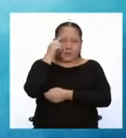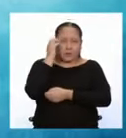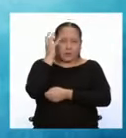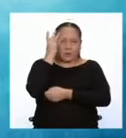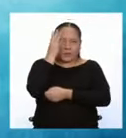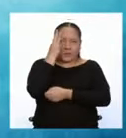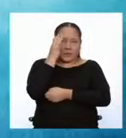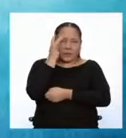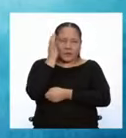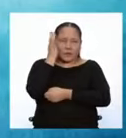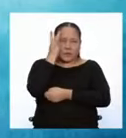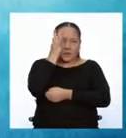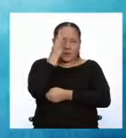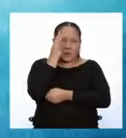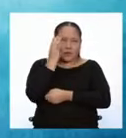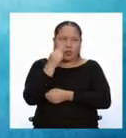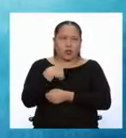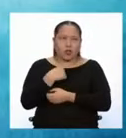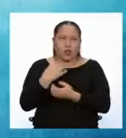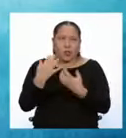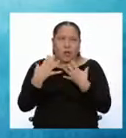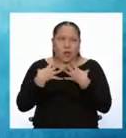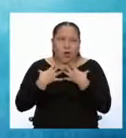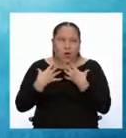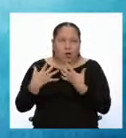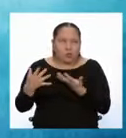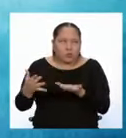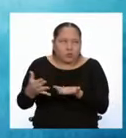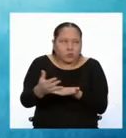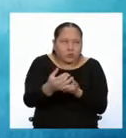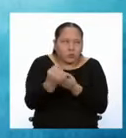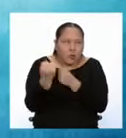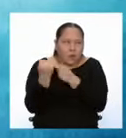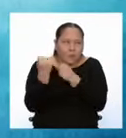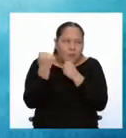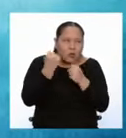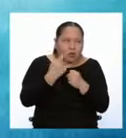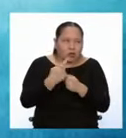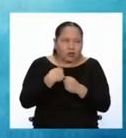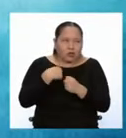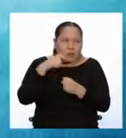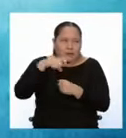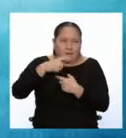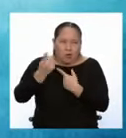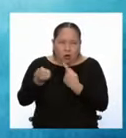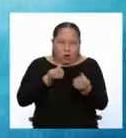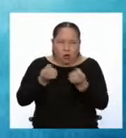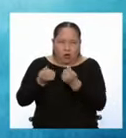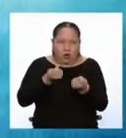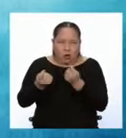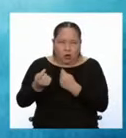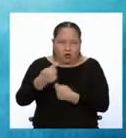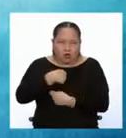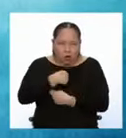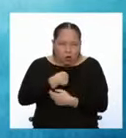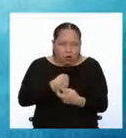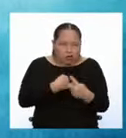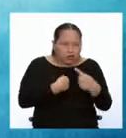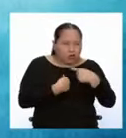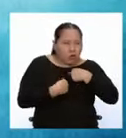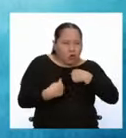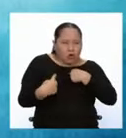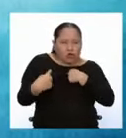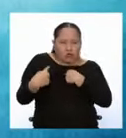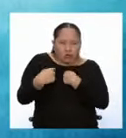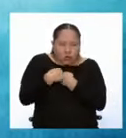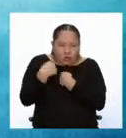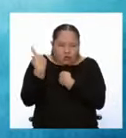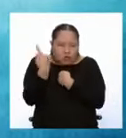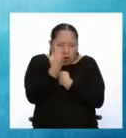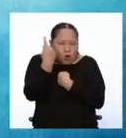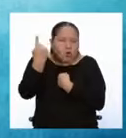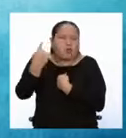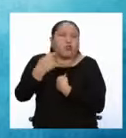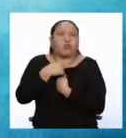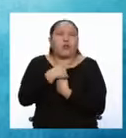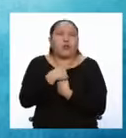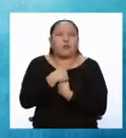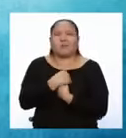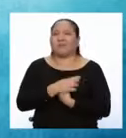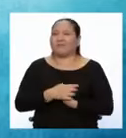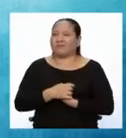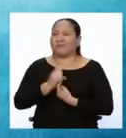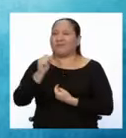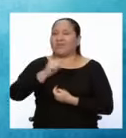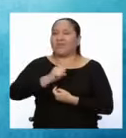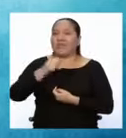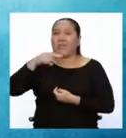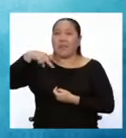Yo debo tener todo el poder de mi imperio. Yo debo controlar todo. Yo, y yo, y solo yo. Sí,